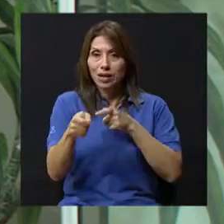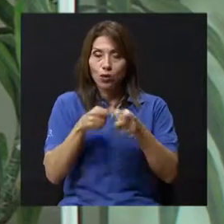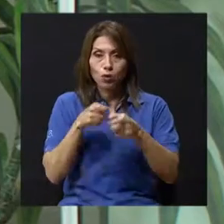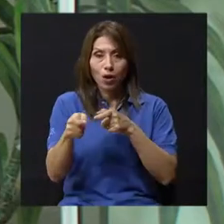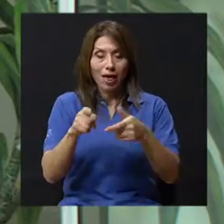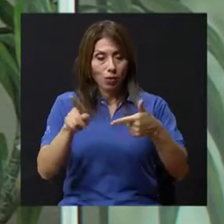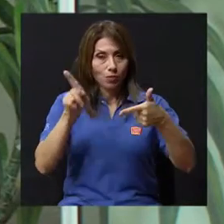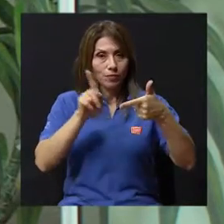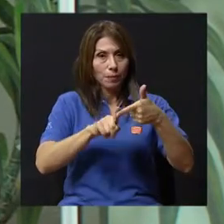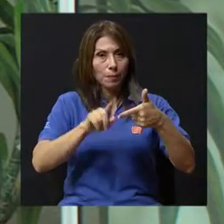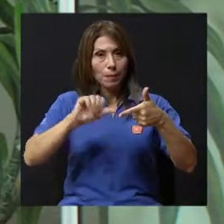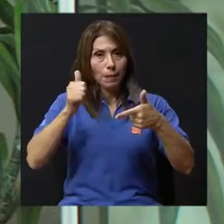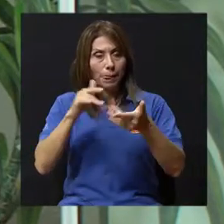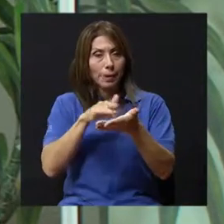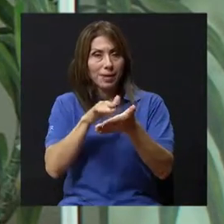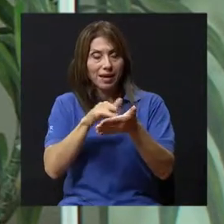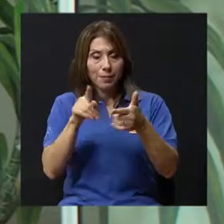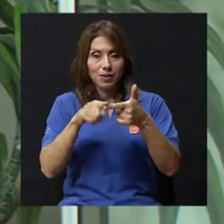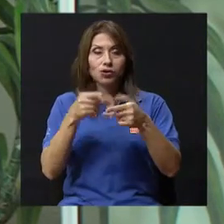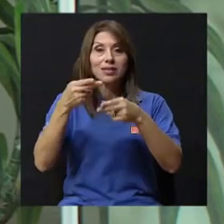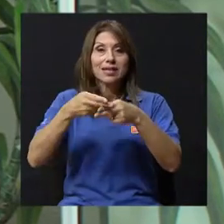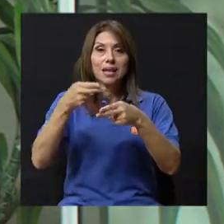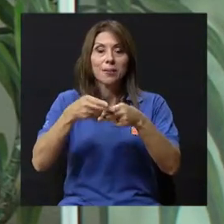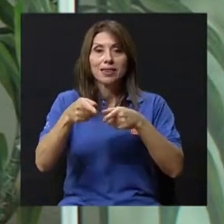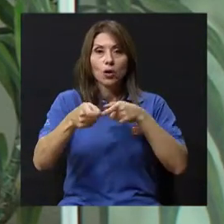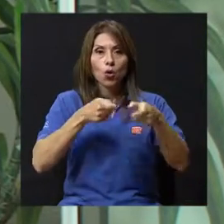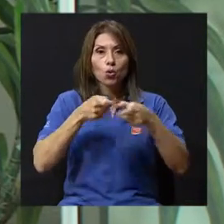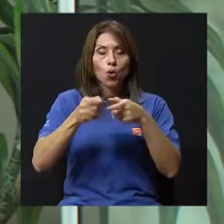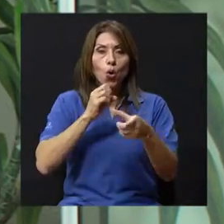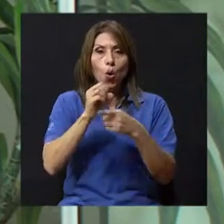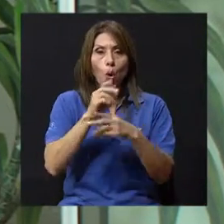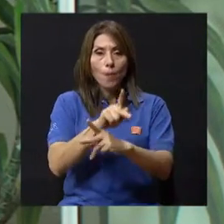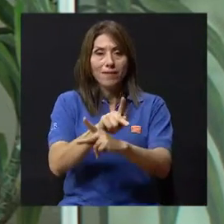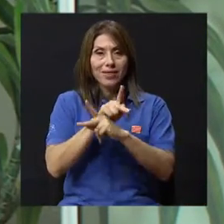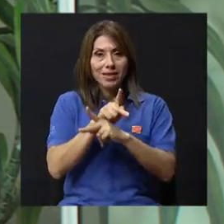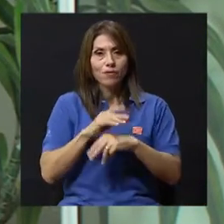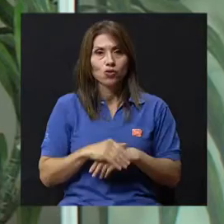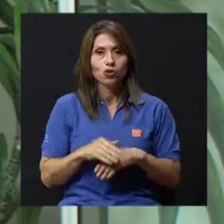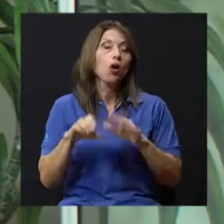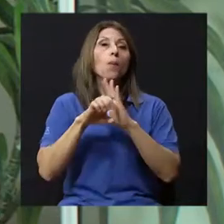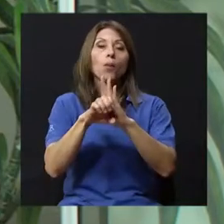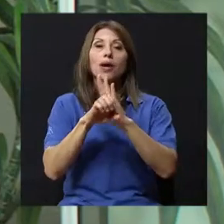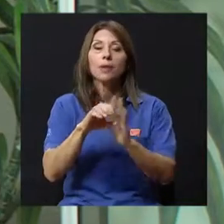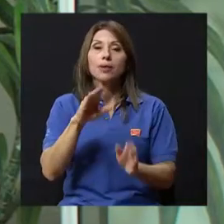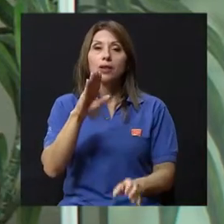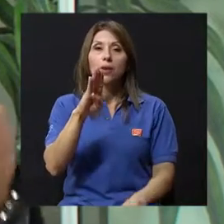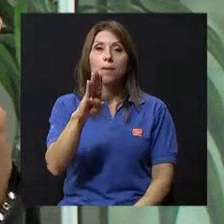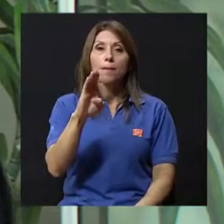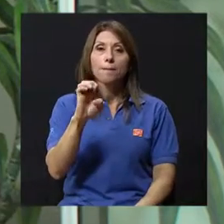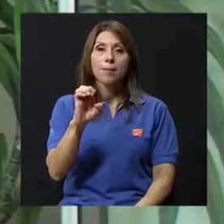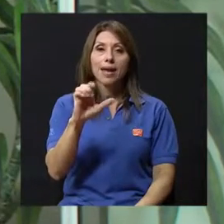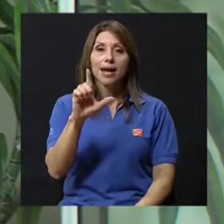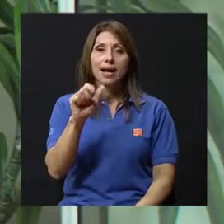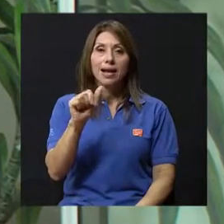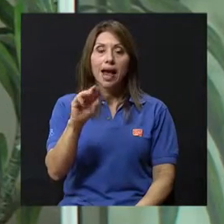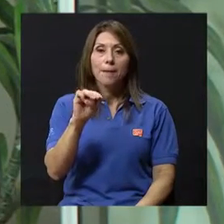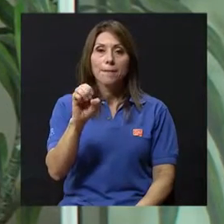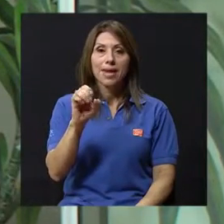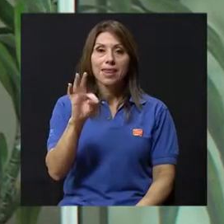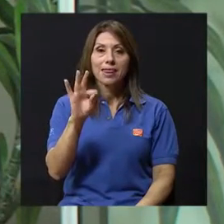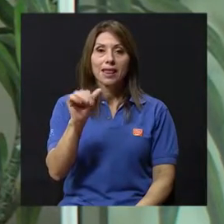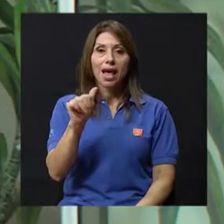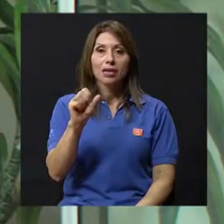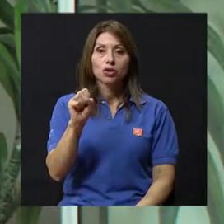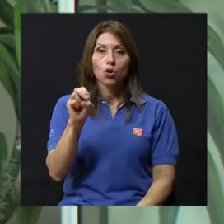El otro grupo de medicamentos son los medicamentos de control o preventivos, que son, por ejemplo, la beclometasona que utilizamos en el